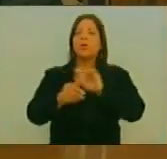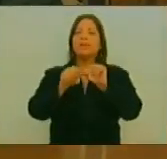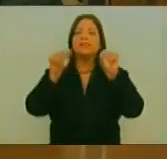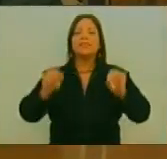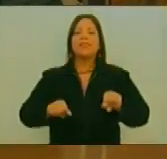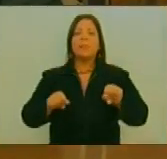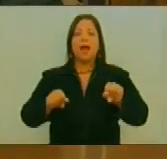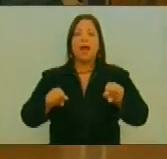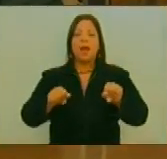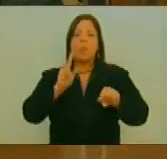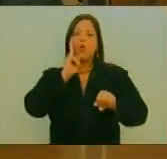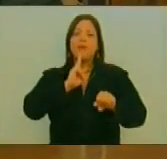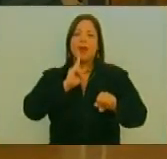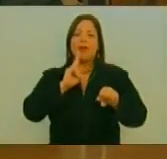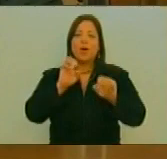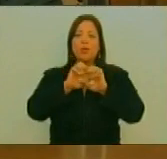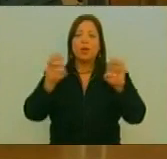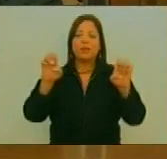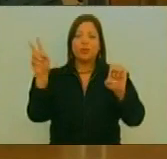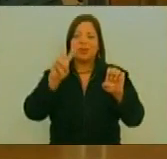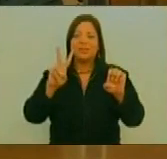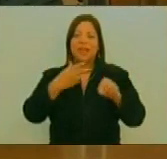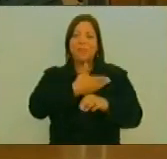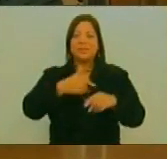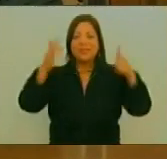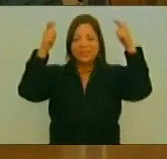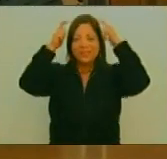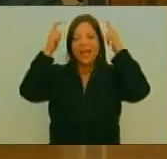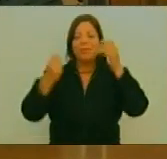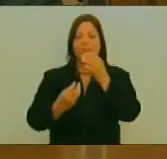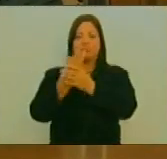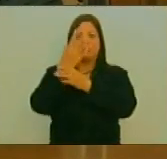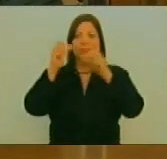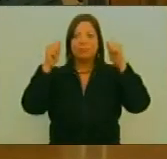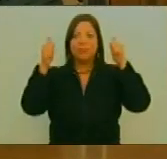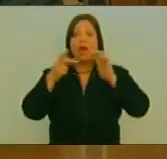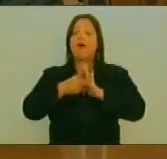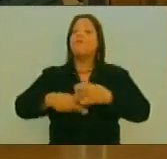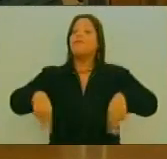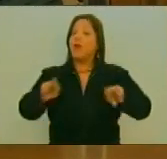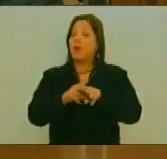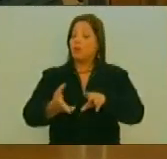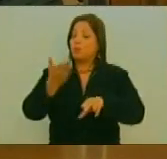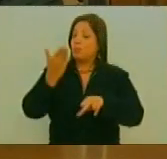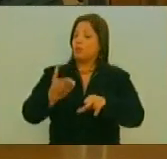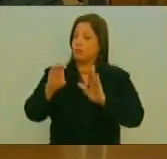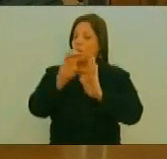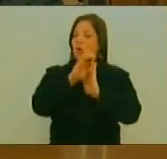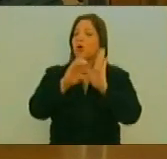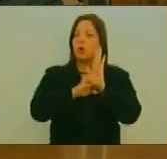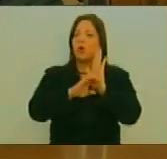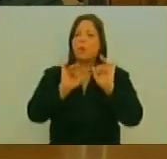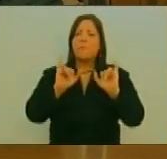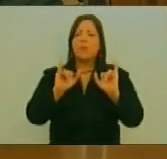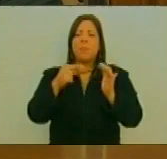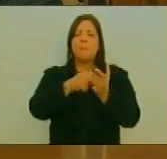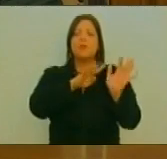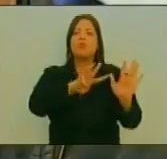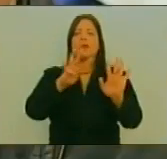Educativo Bolivariano Impulsado Por El Comandante Hugo Chávez Cuyos Principios Y Valores Están Expuestos En la Constitución De